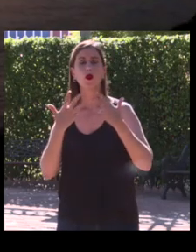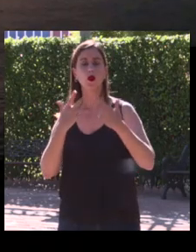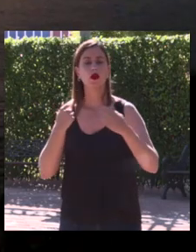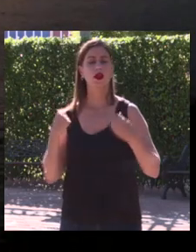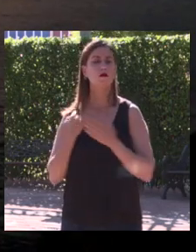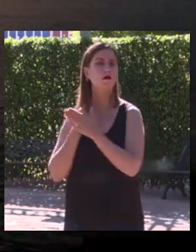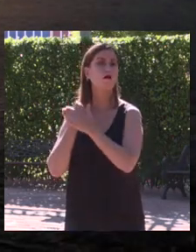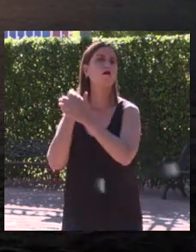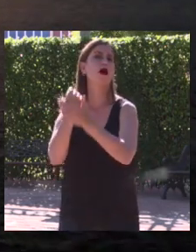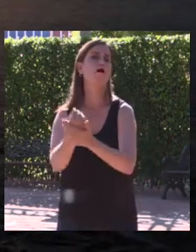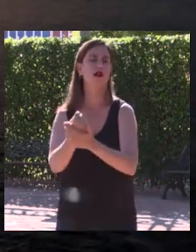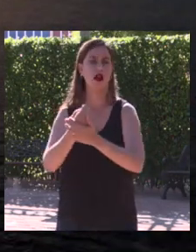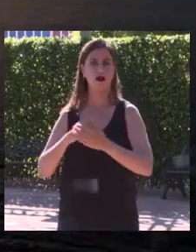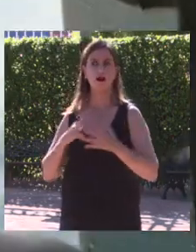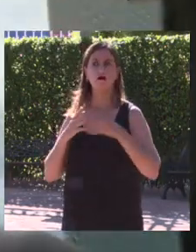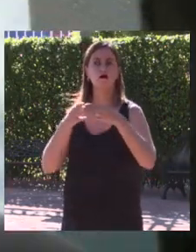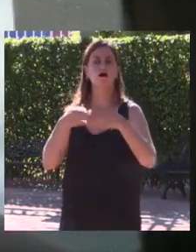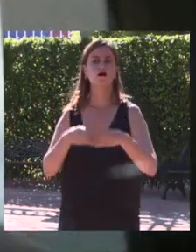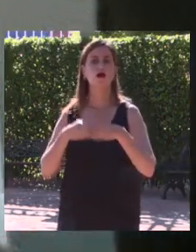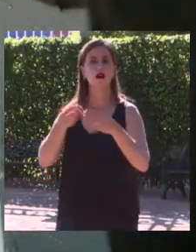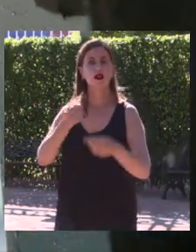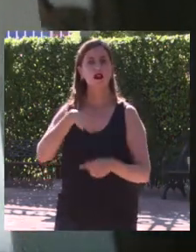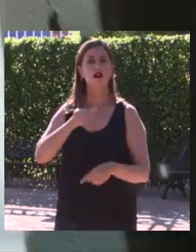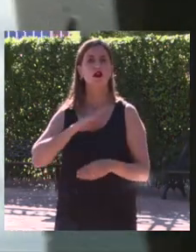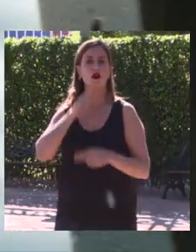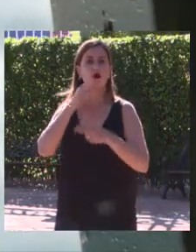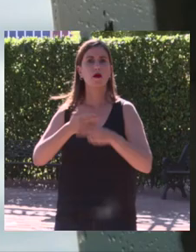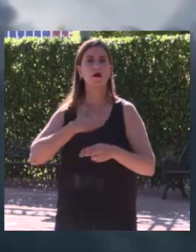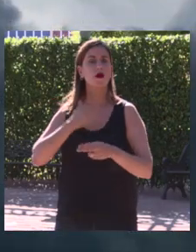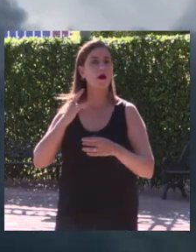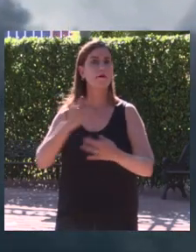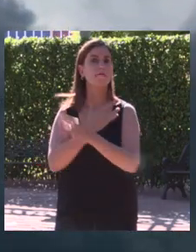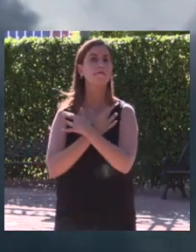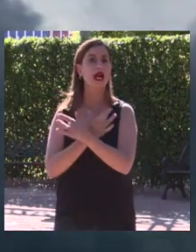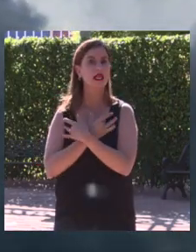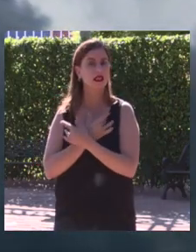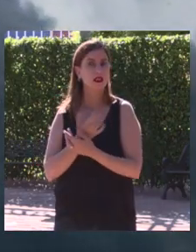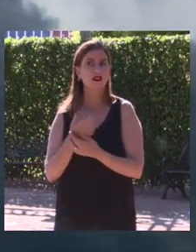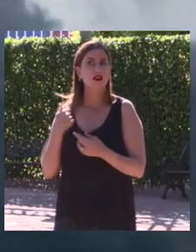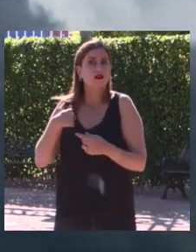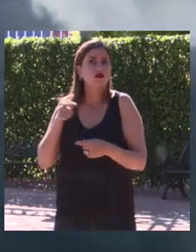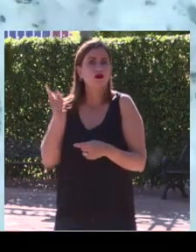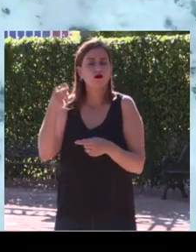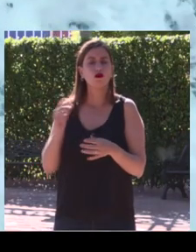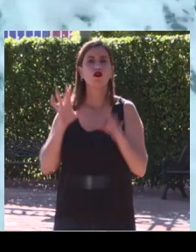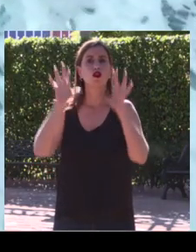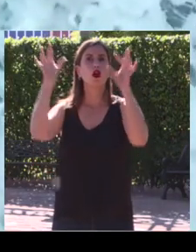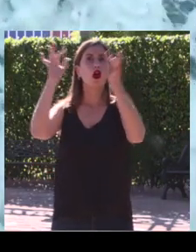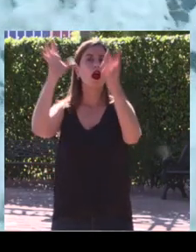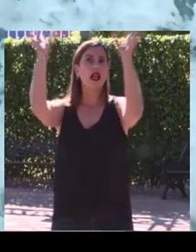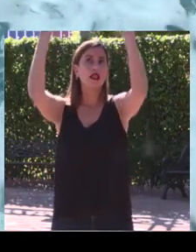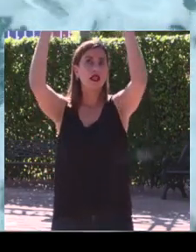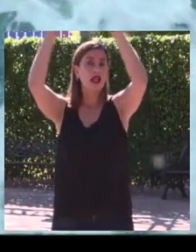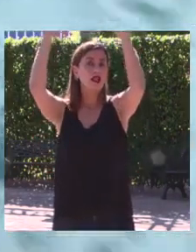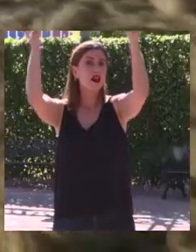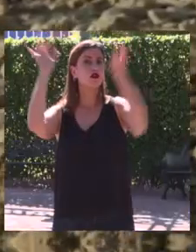y me impulsaba hacia mi sueño ese sueño que me haría tocar el cielo o aterrizar bruscamente al